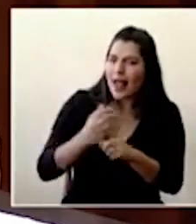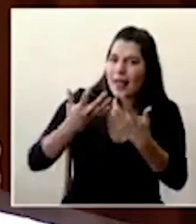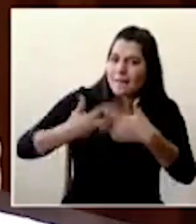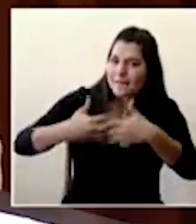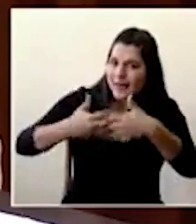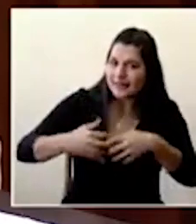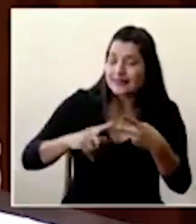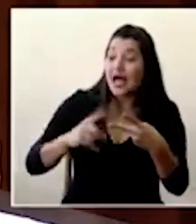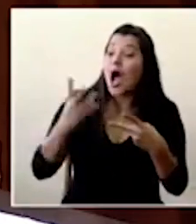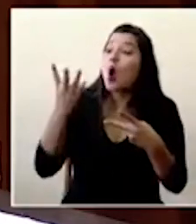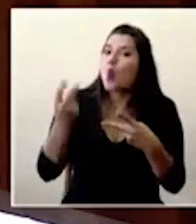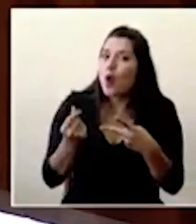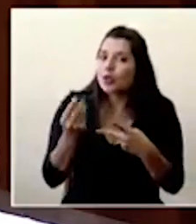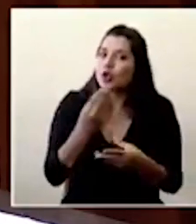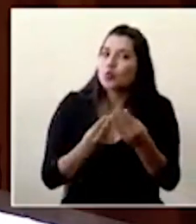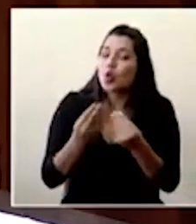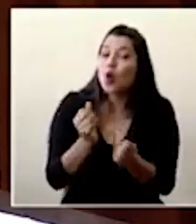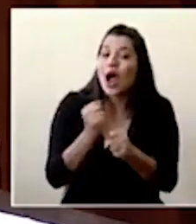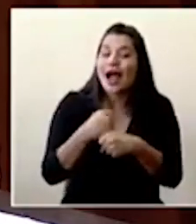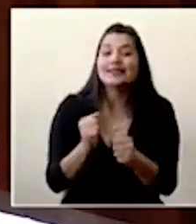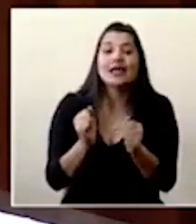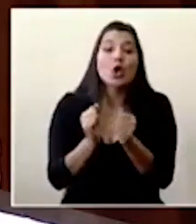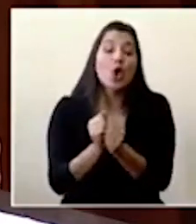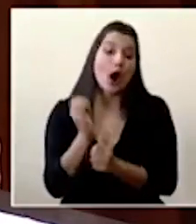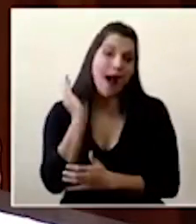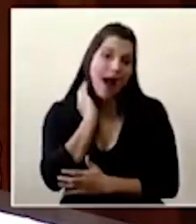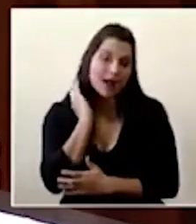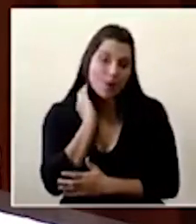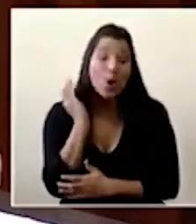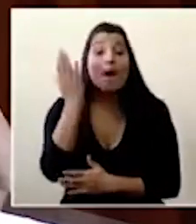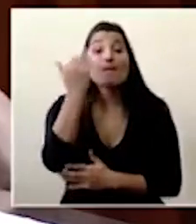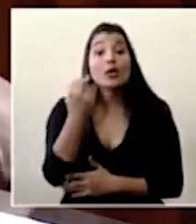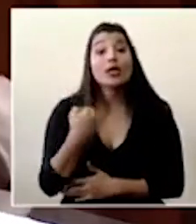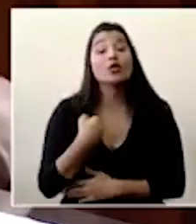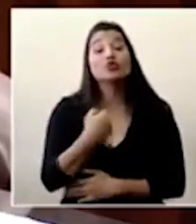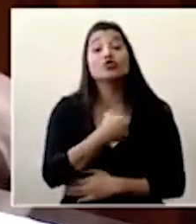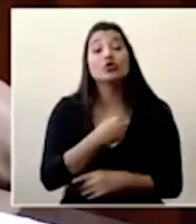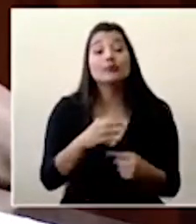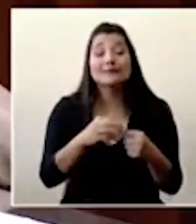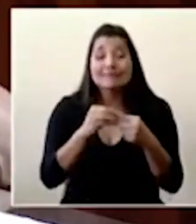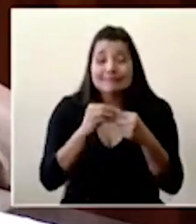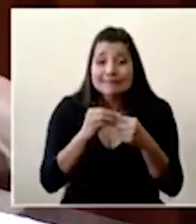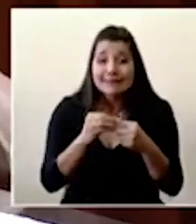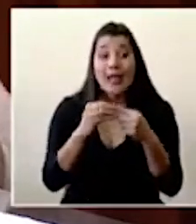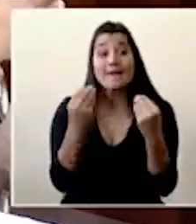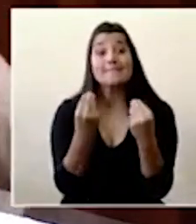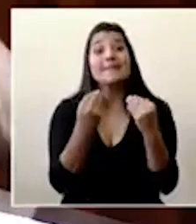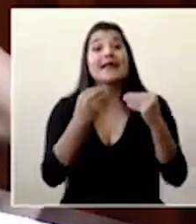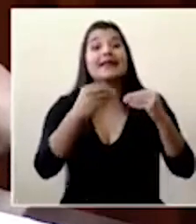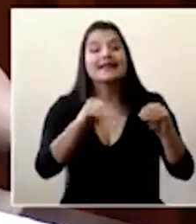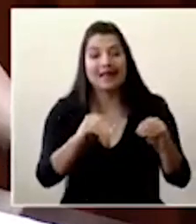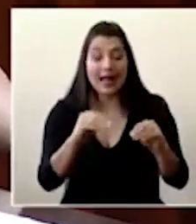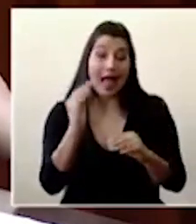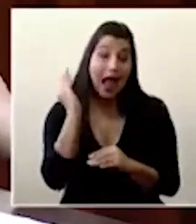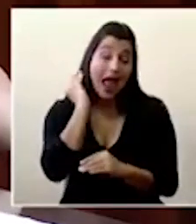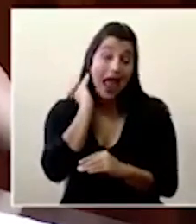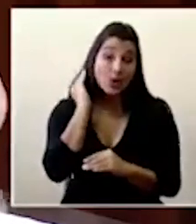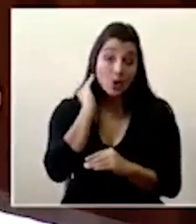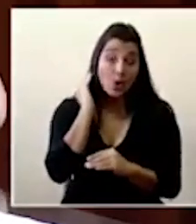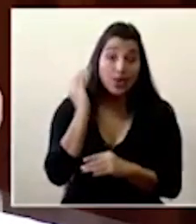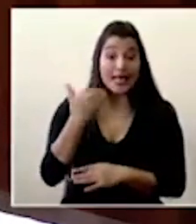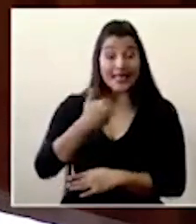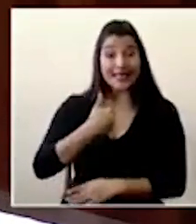alcohol, porque en realidad la idea es priorizar la venta del alcohol que llega a